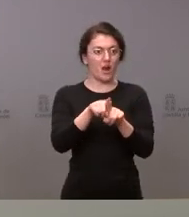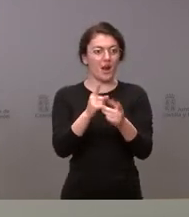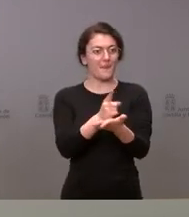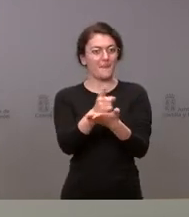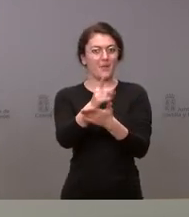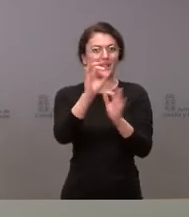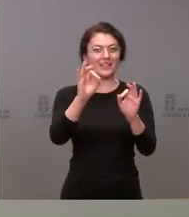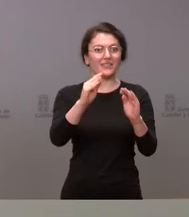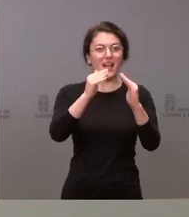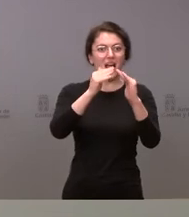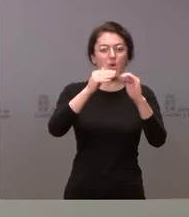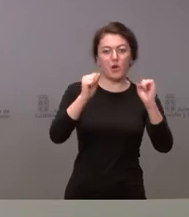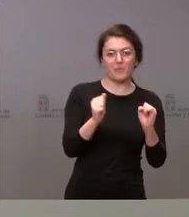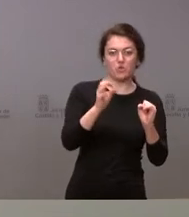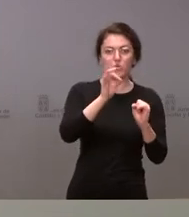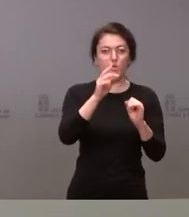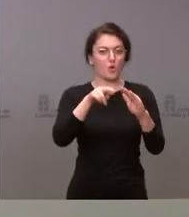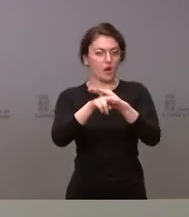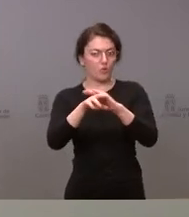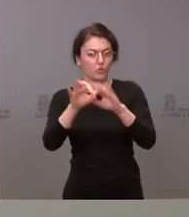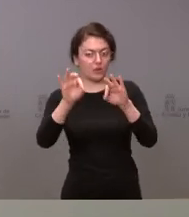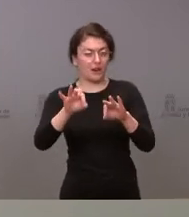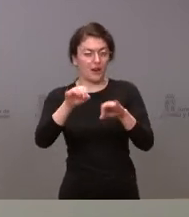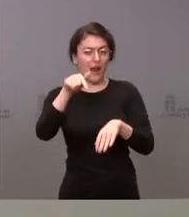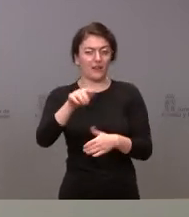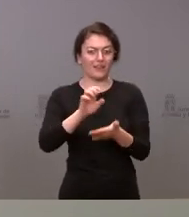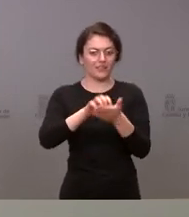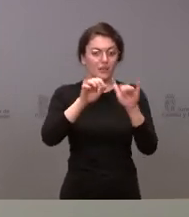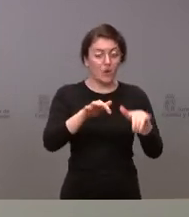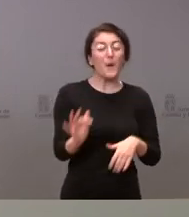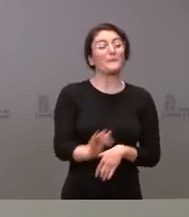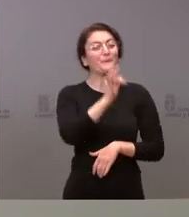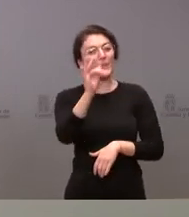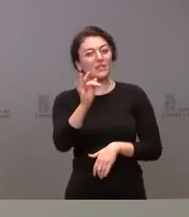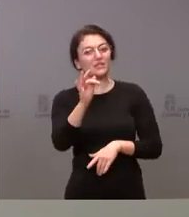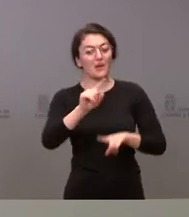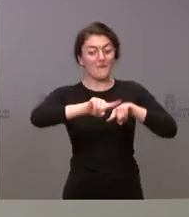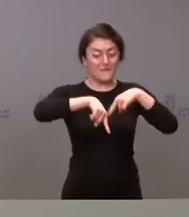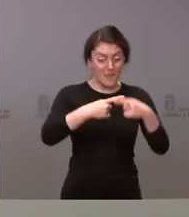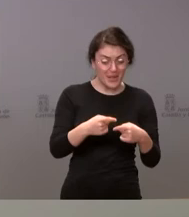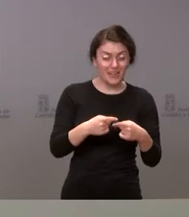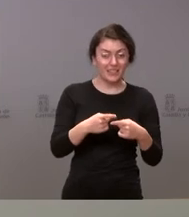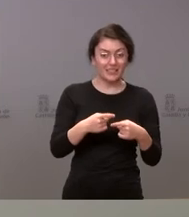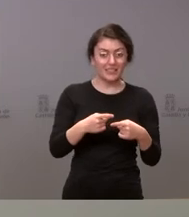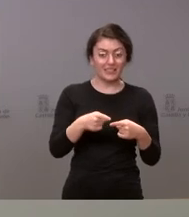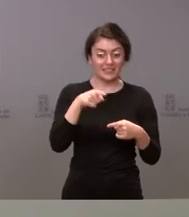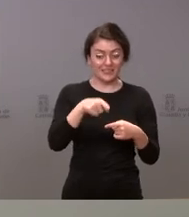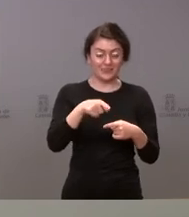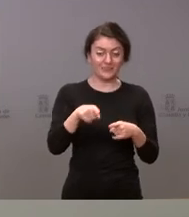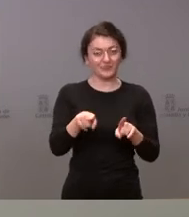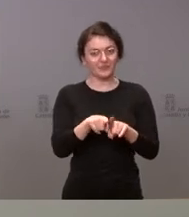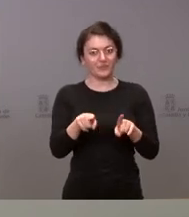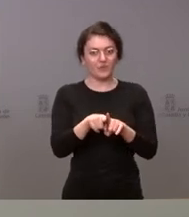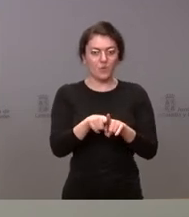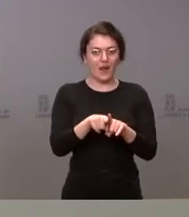alojamiento en el ámbito de Castilla y León. Y la posibilidad también de muchas familias que desde la solidaridad están abiertas a